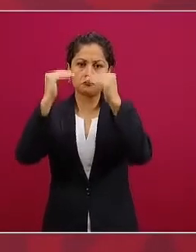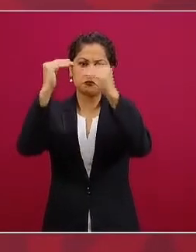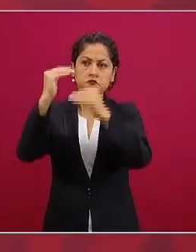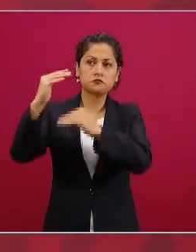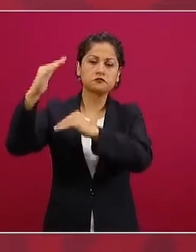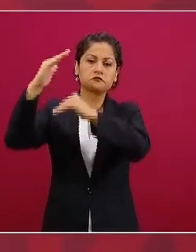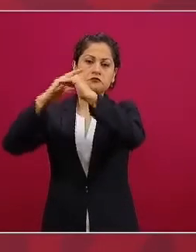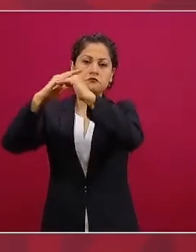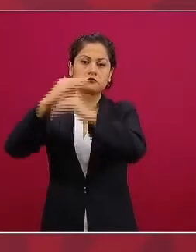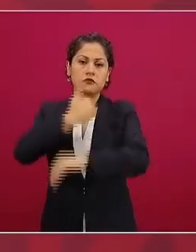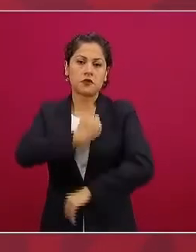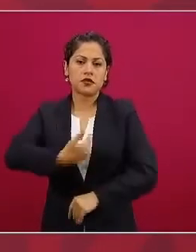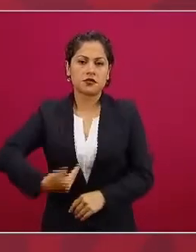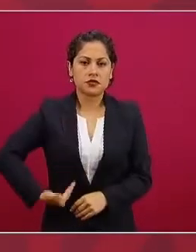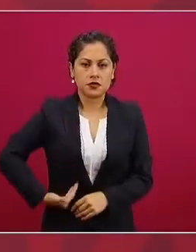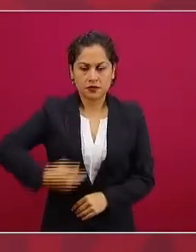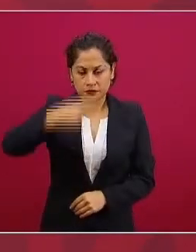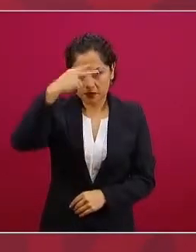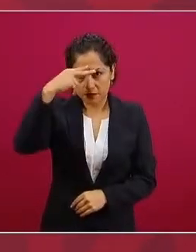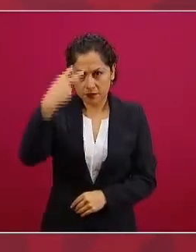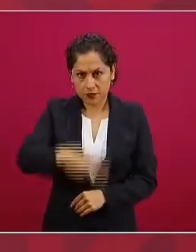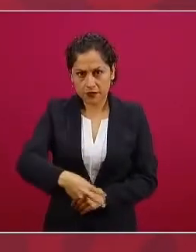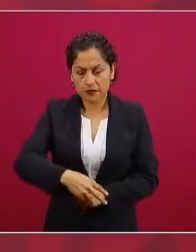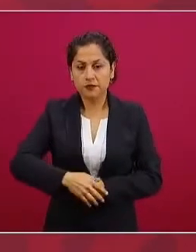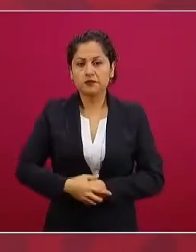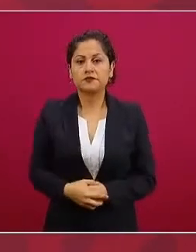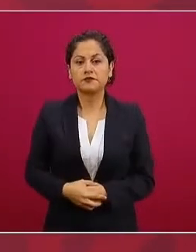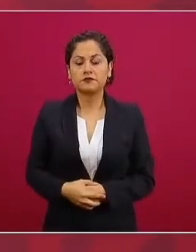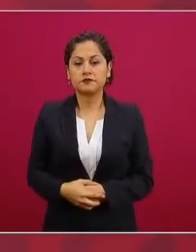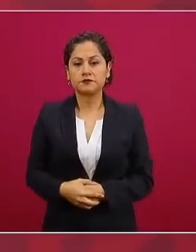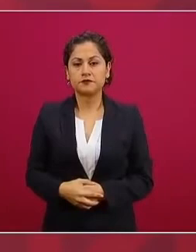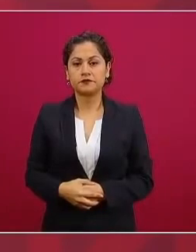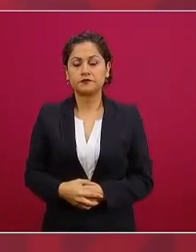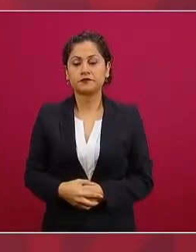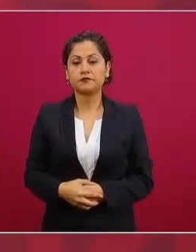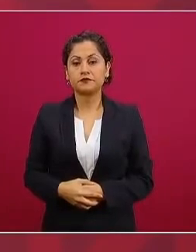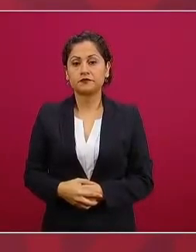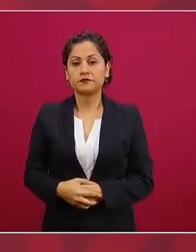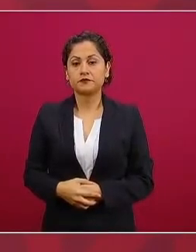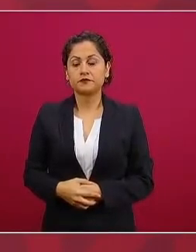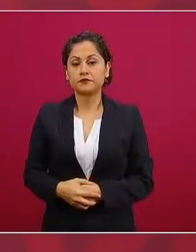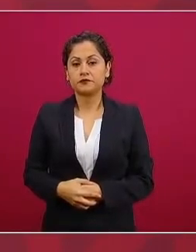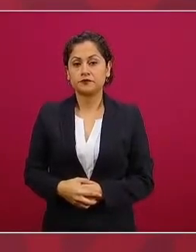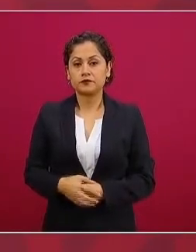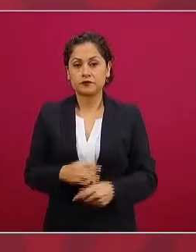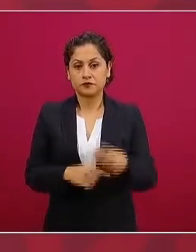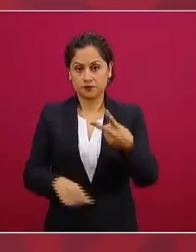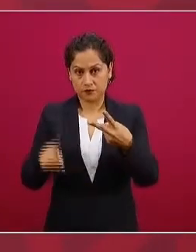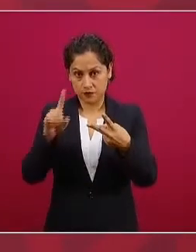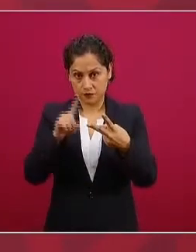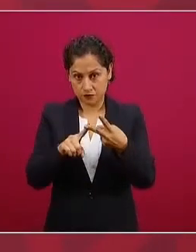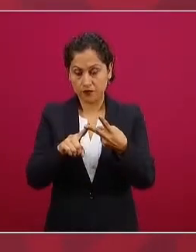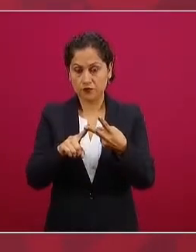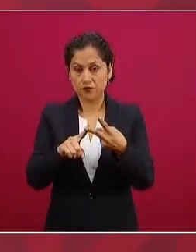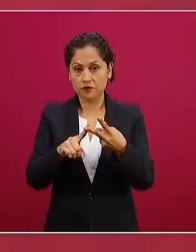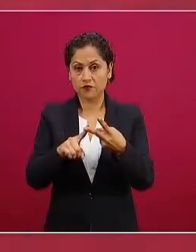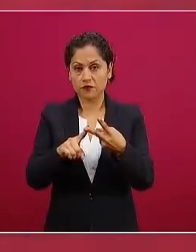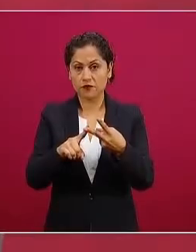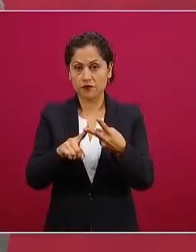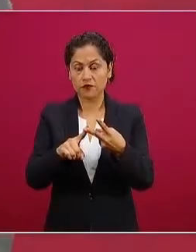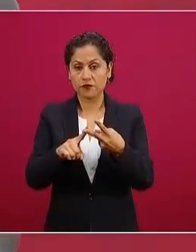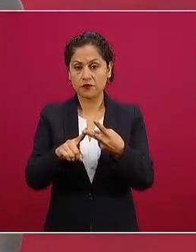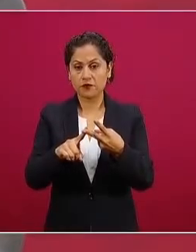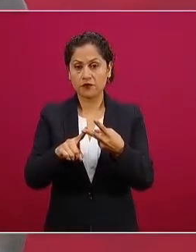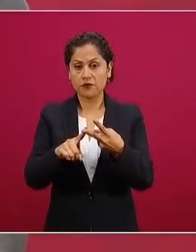Dos, no se ejercerá el 75 por